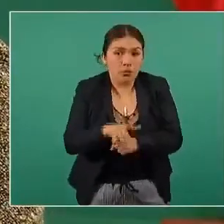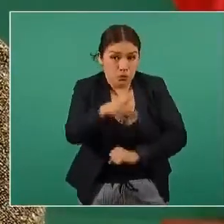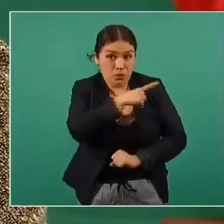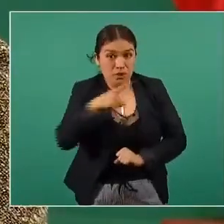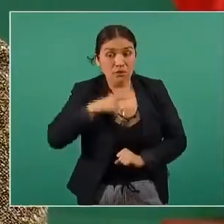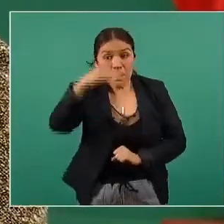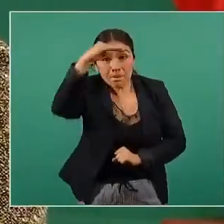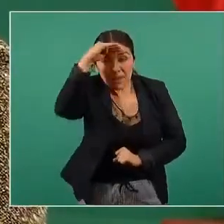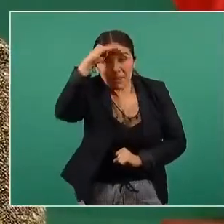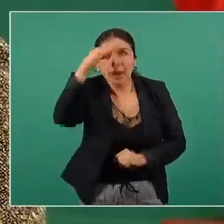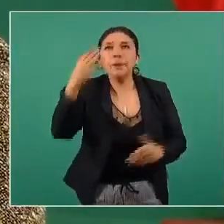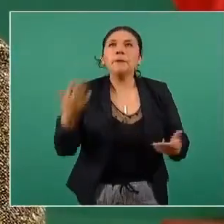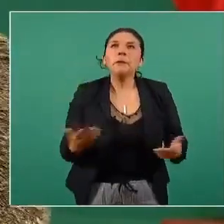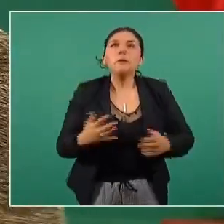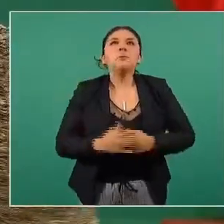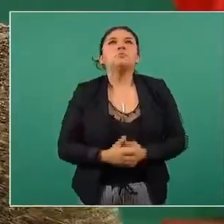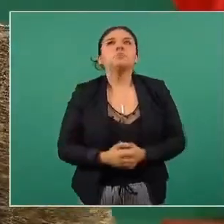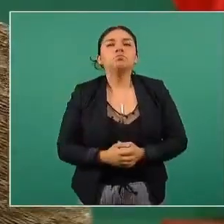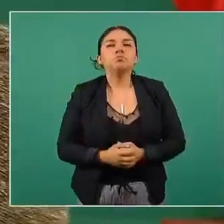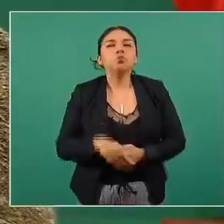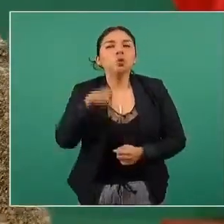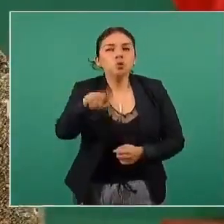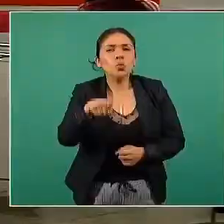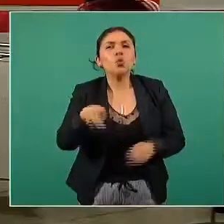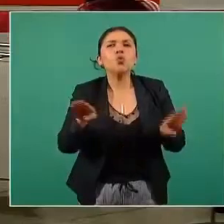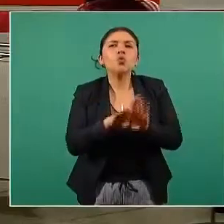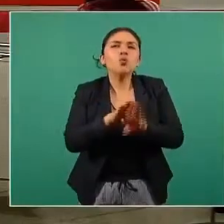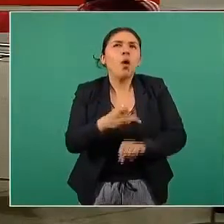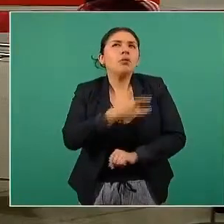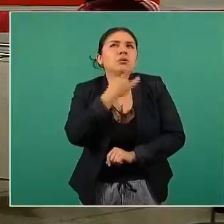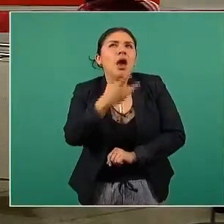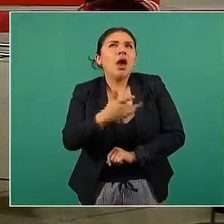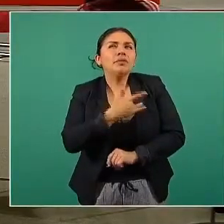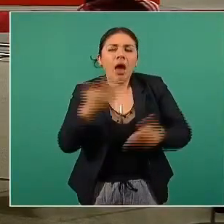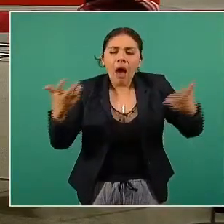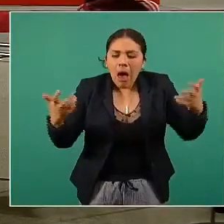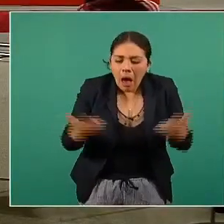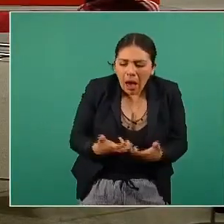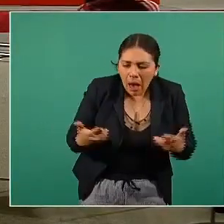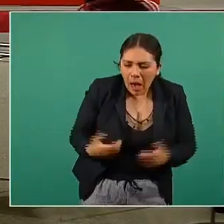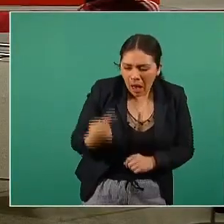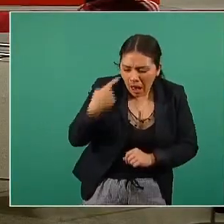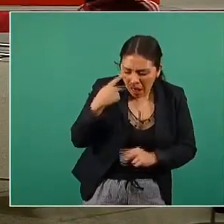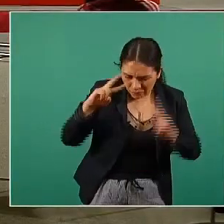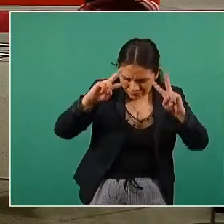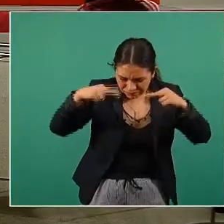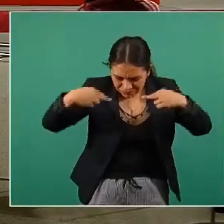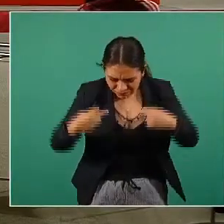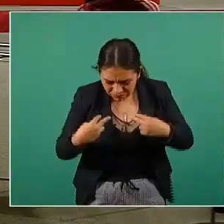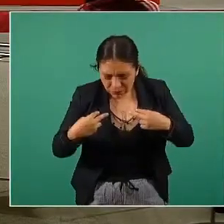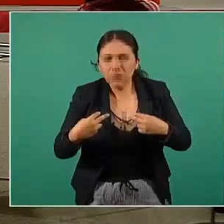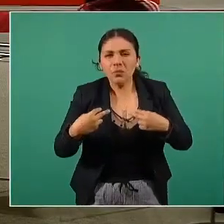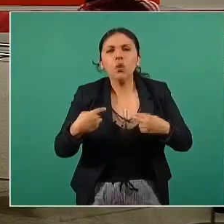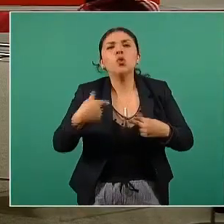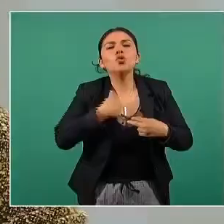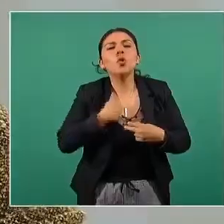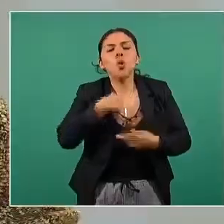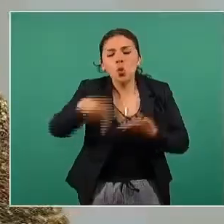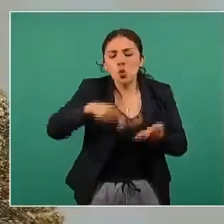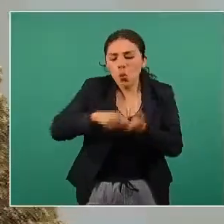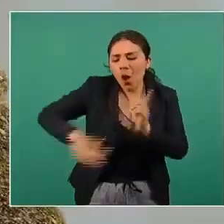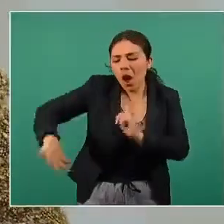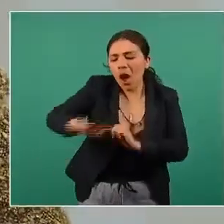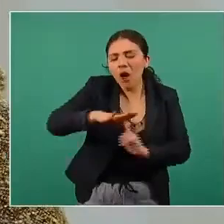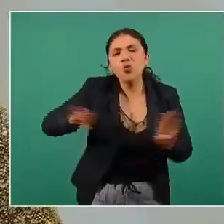pensar que la forma en que nos comportamos responde a la forma en que disponemos nuestro espacio